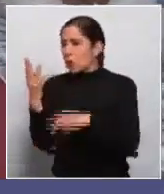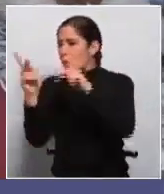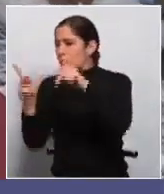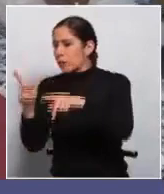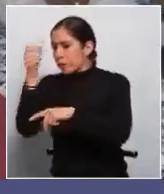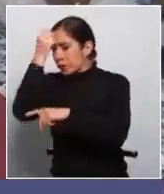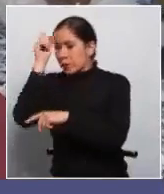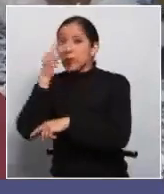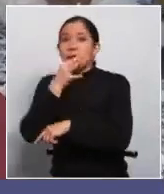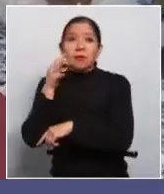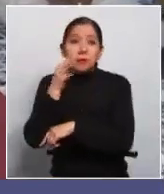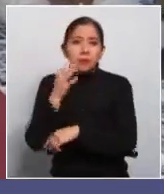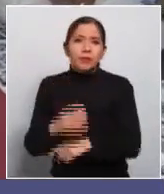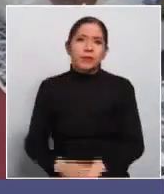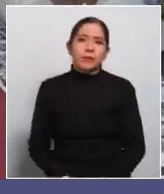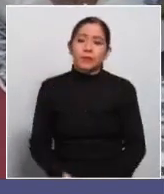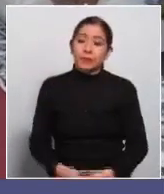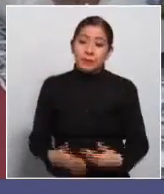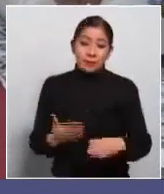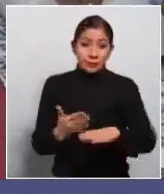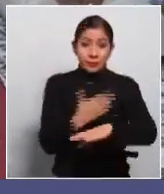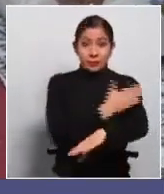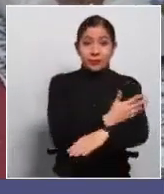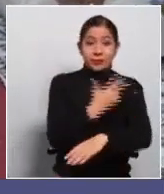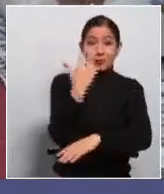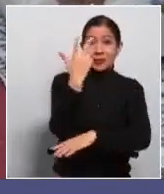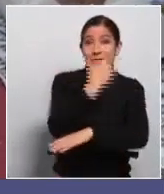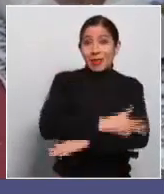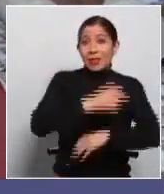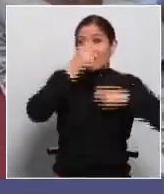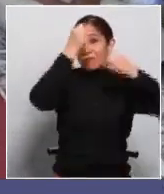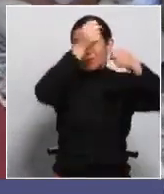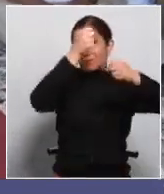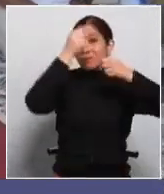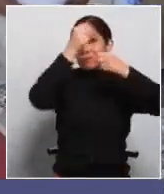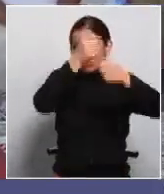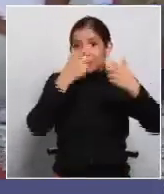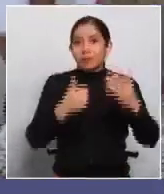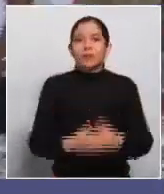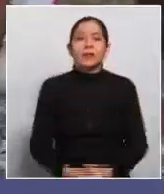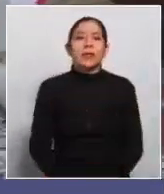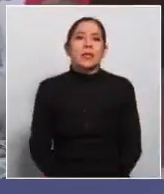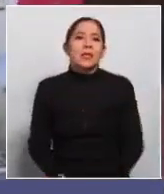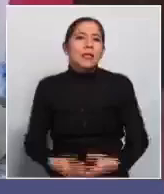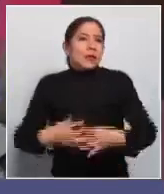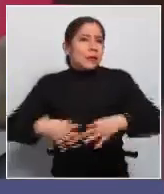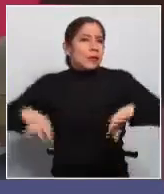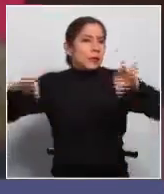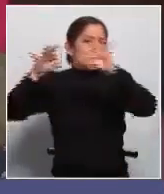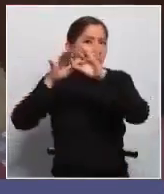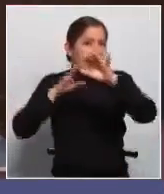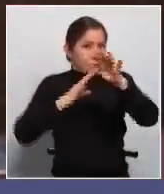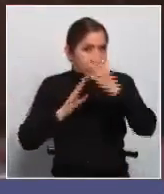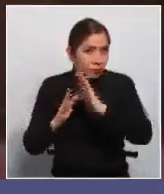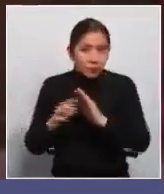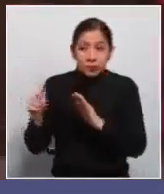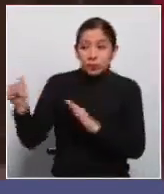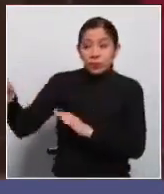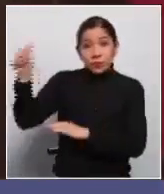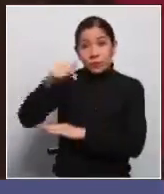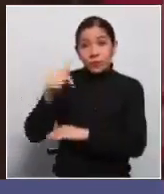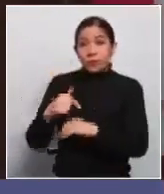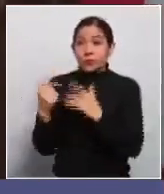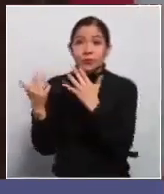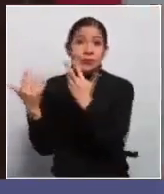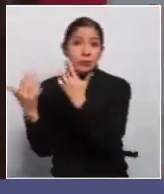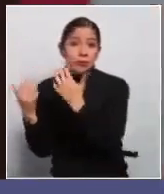están ejecutando. Van tres días ya de movilización y es importante también destacar de que todavía aguardan que la